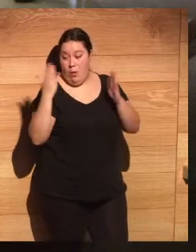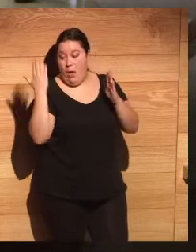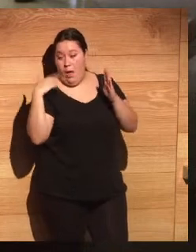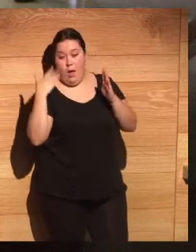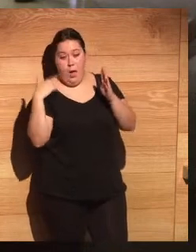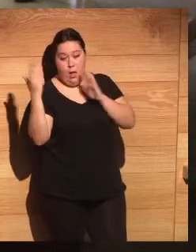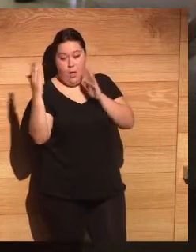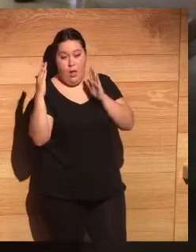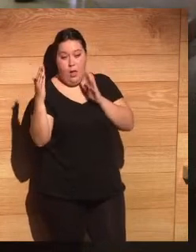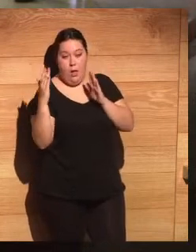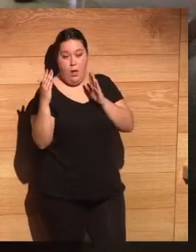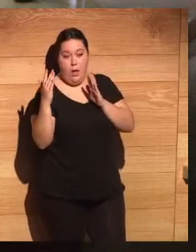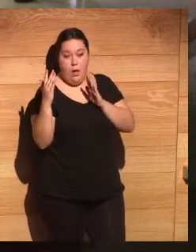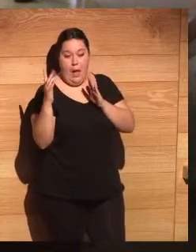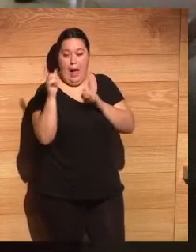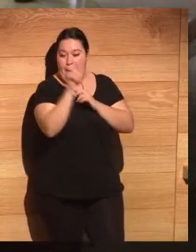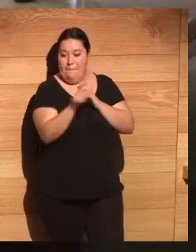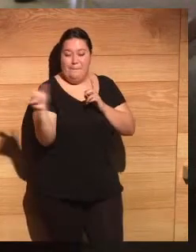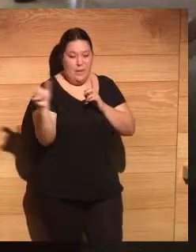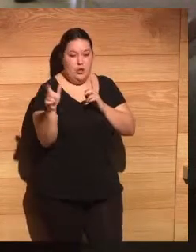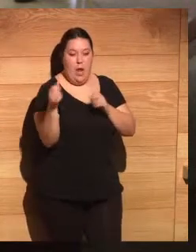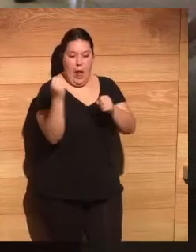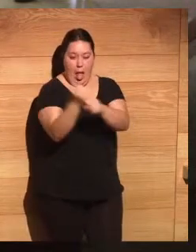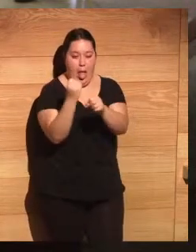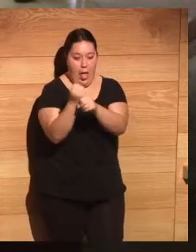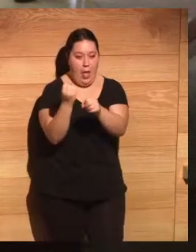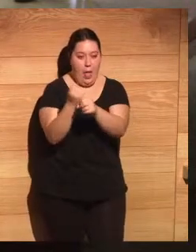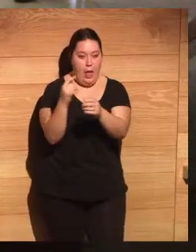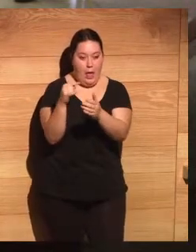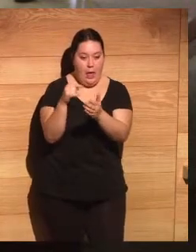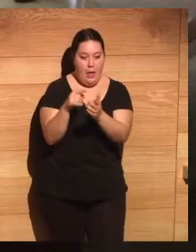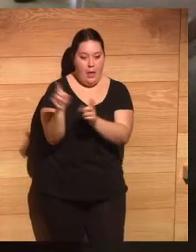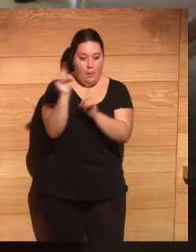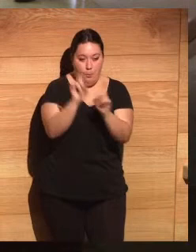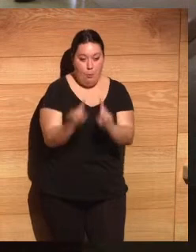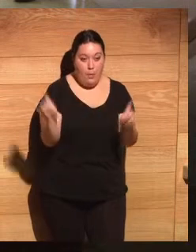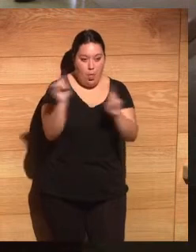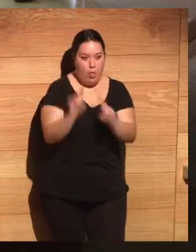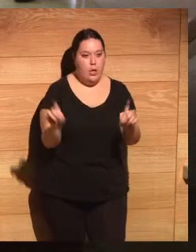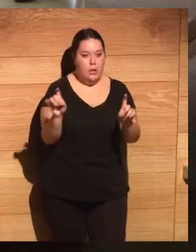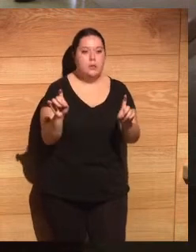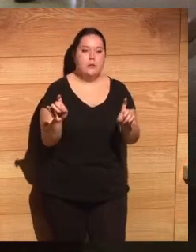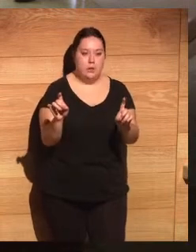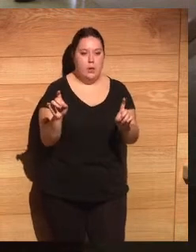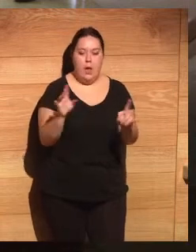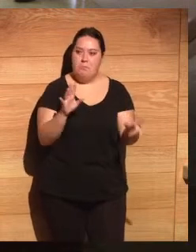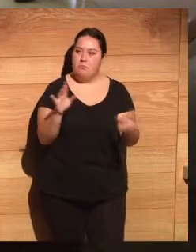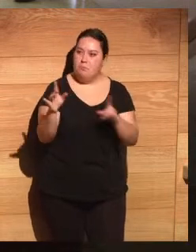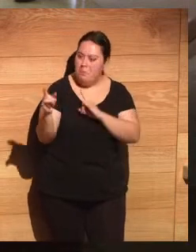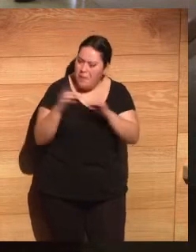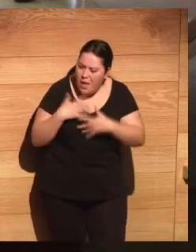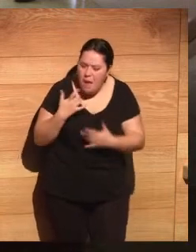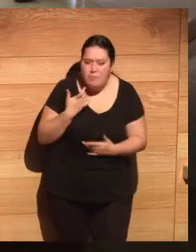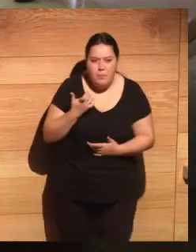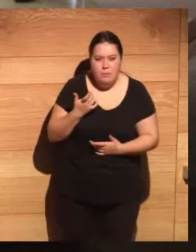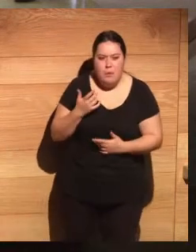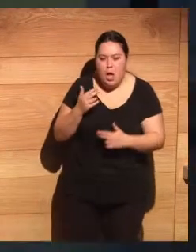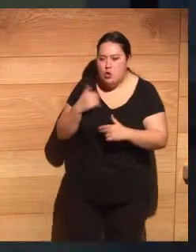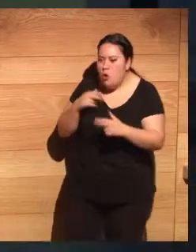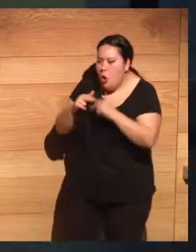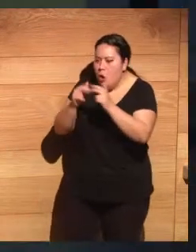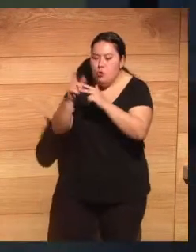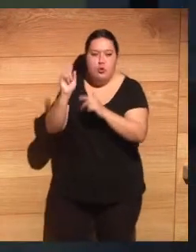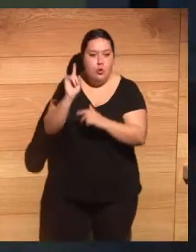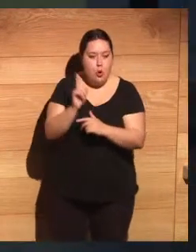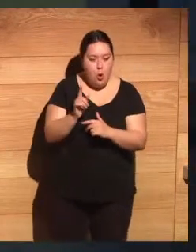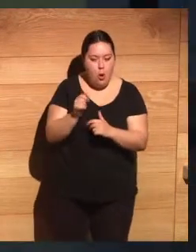cuando hablabas con los altos programadores, los que iban a a Estados Unidos, me decían, es que está ahí, es que me llama, como diciendo, no la construyo yo ladrillo, ladrillo, sino